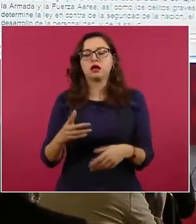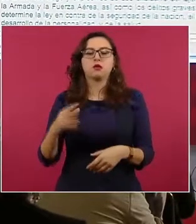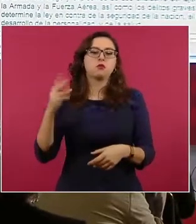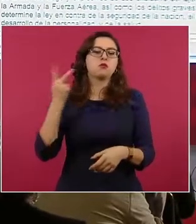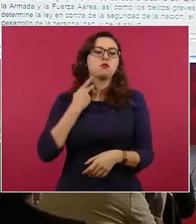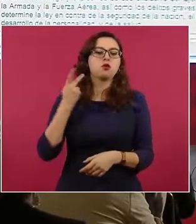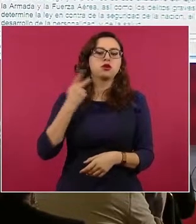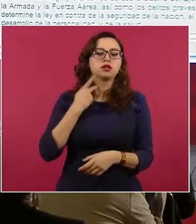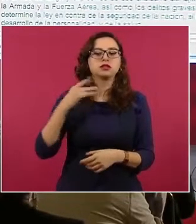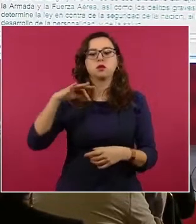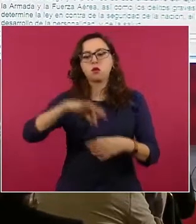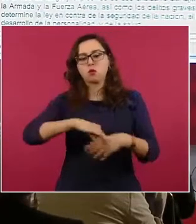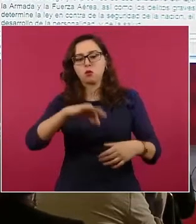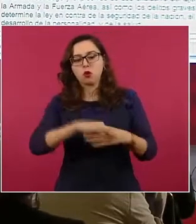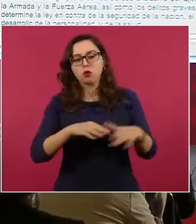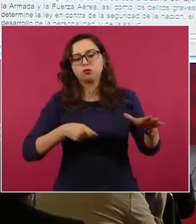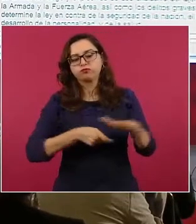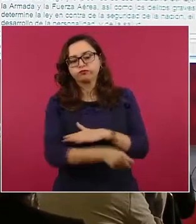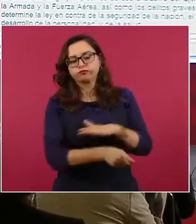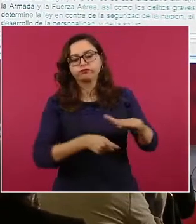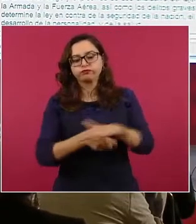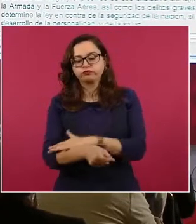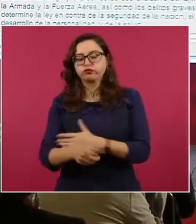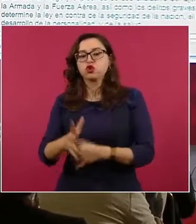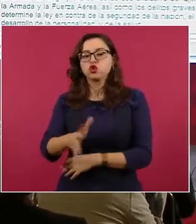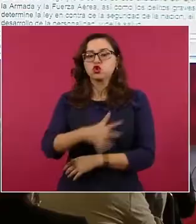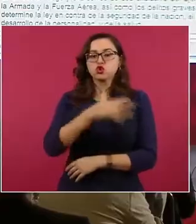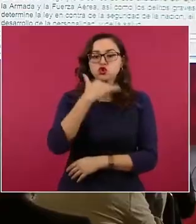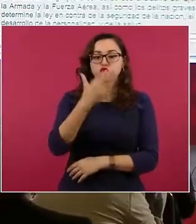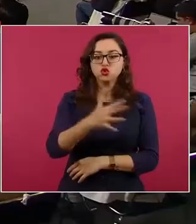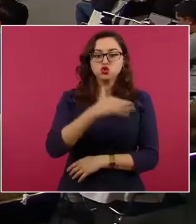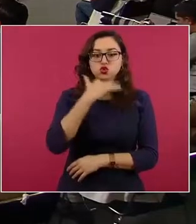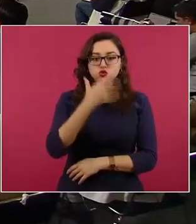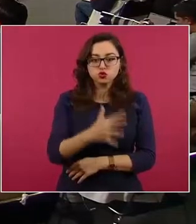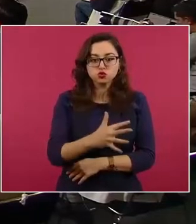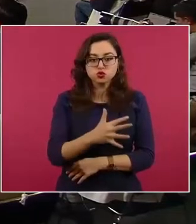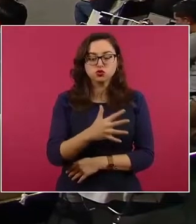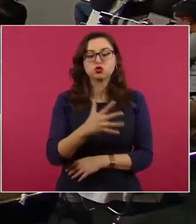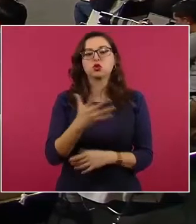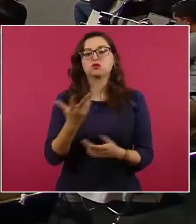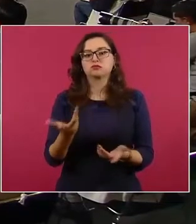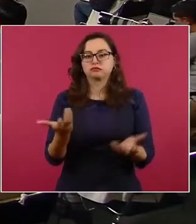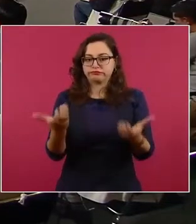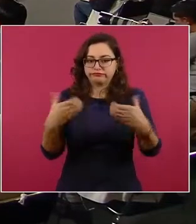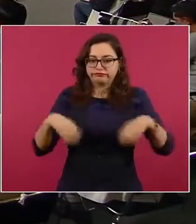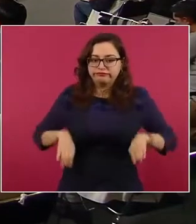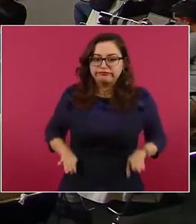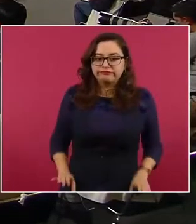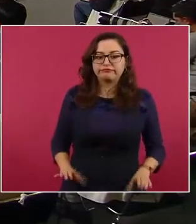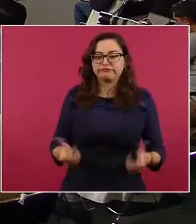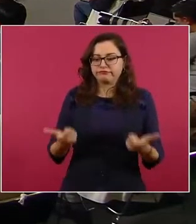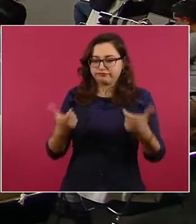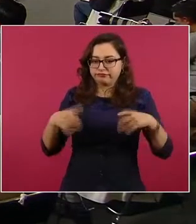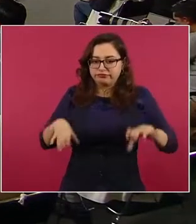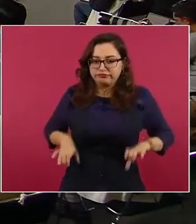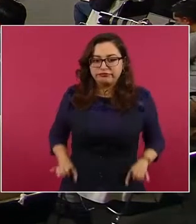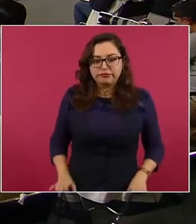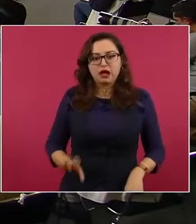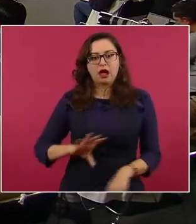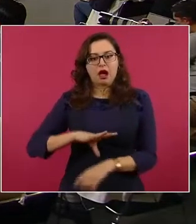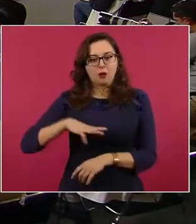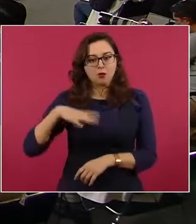fines electorales, corrupción, tratándose de los delitos de enriquecimiento ilícito y ejercicio abusivo de